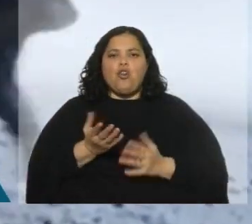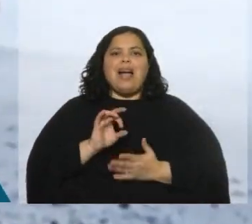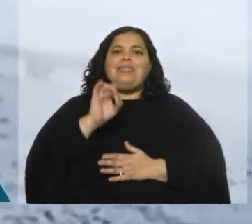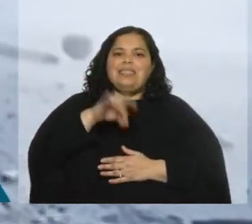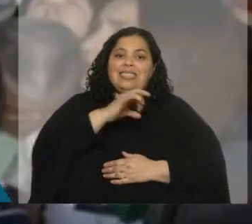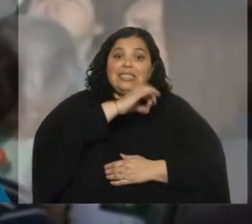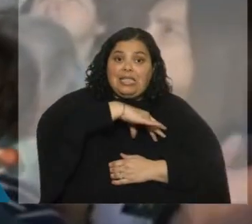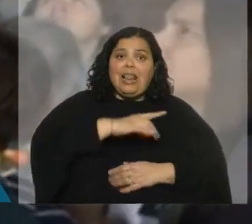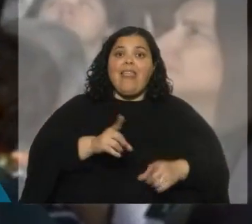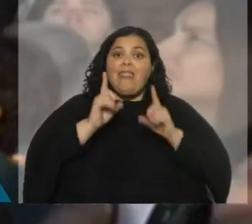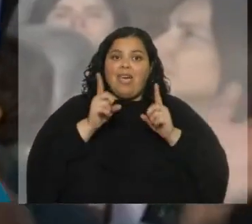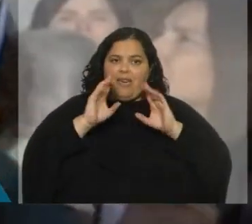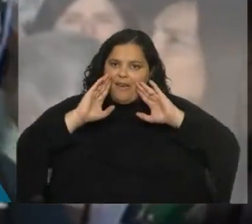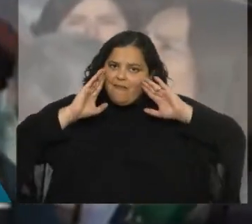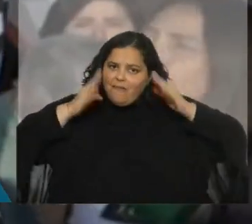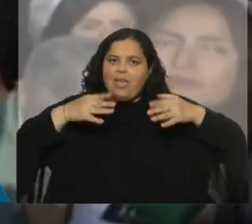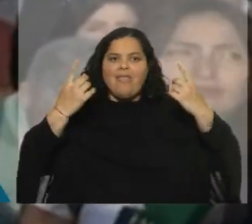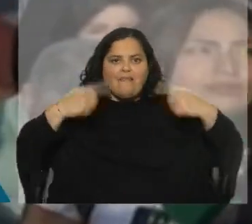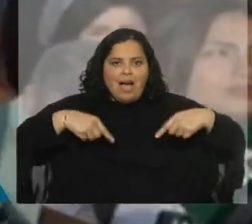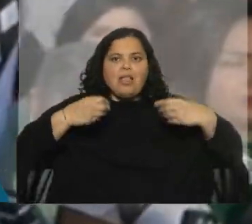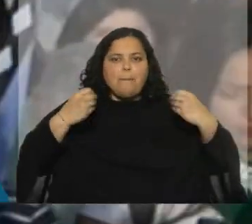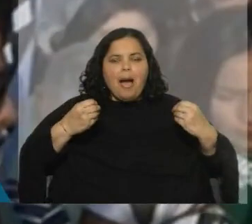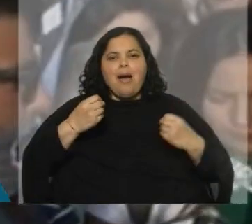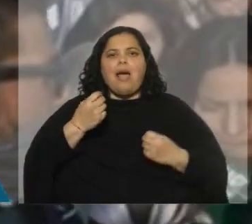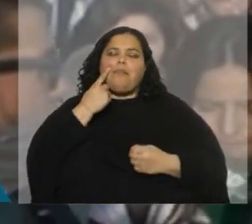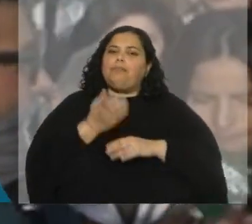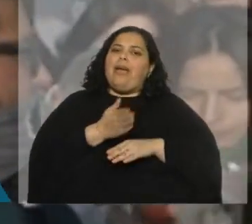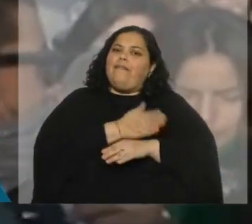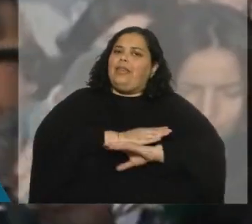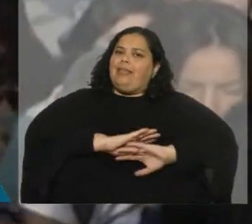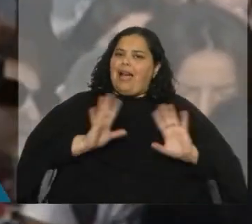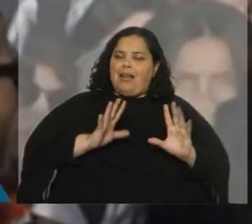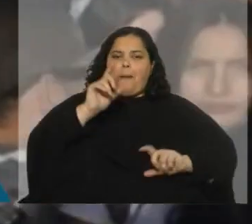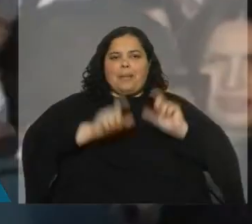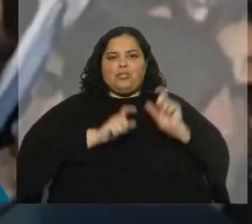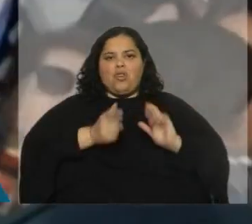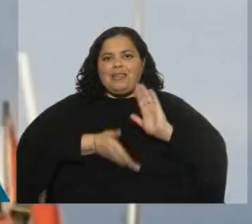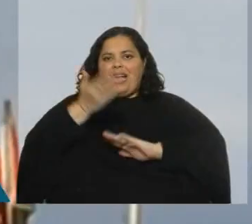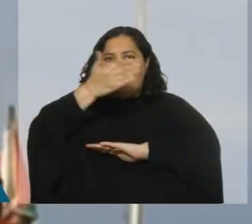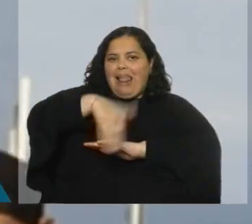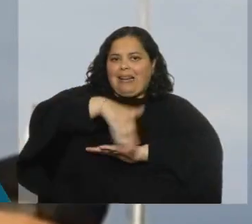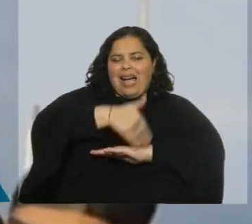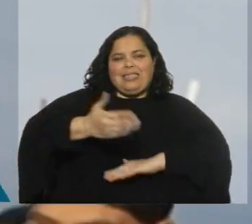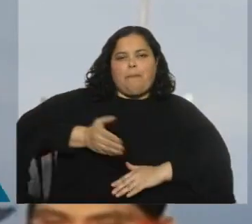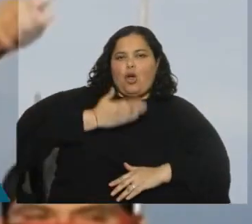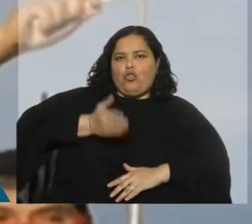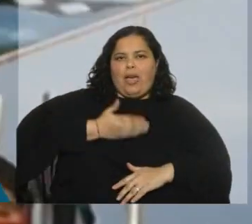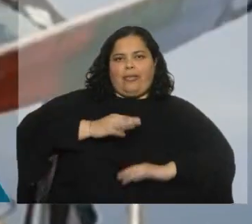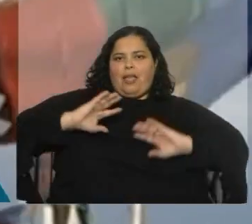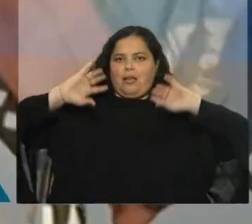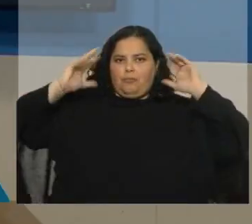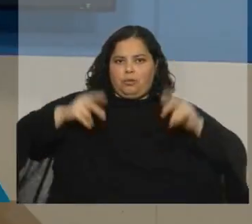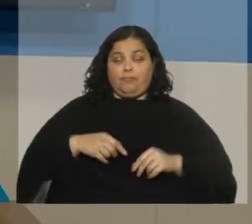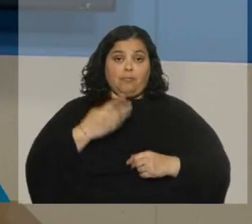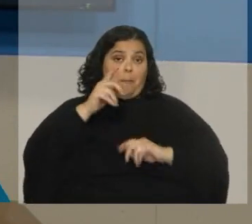centrarse en un debate. ¿Para evitar qué? Para evitar esto que estamos viendo en imágenes, para evitar que la gente que está desconforme con lo que le toca